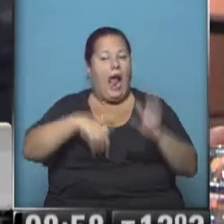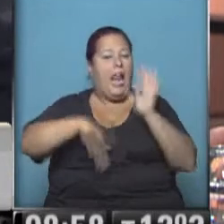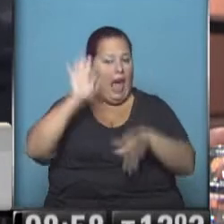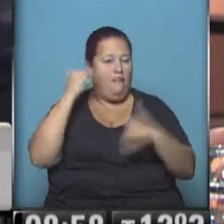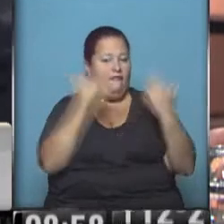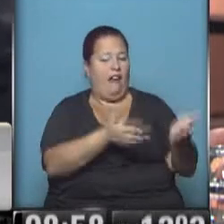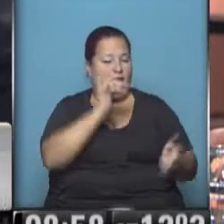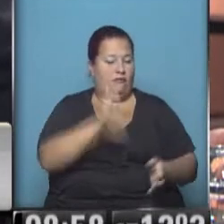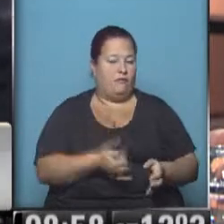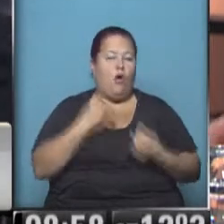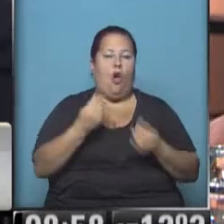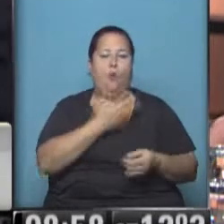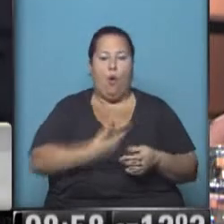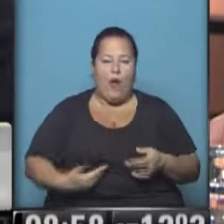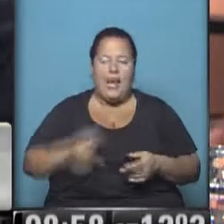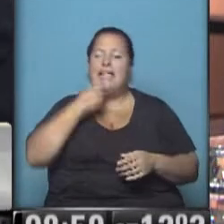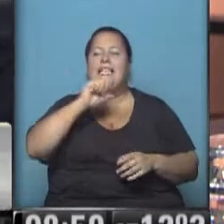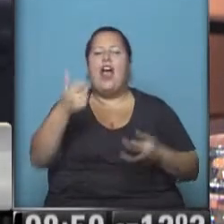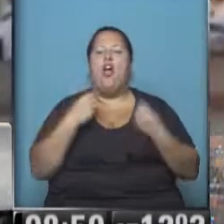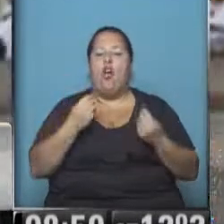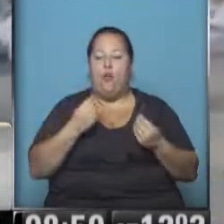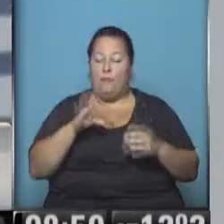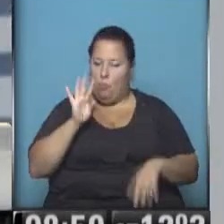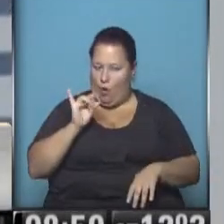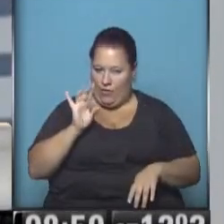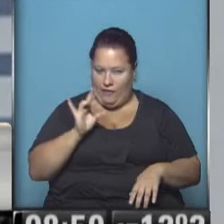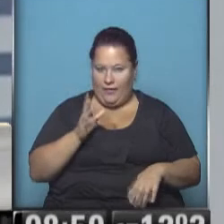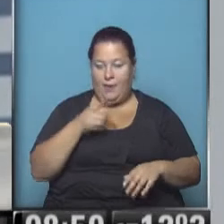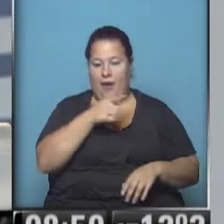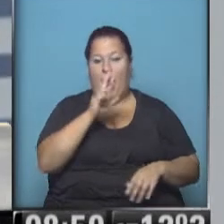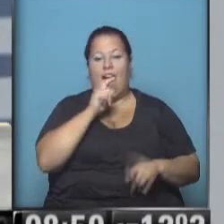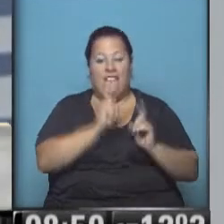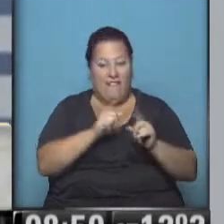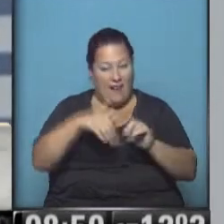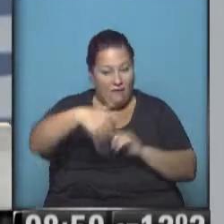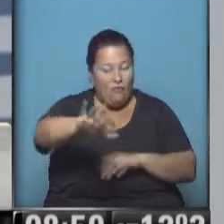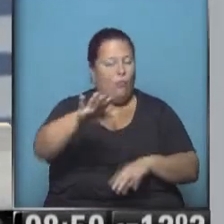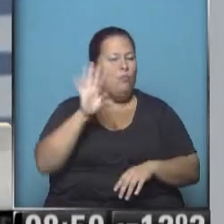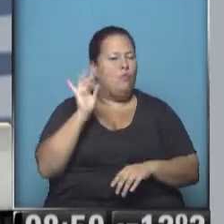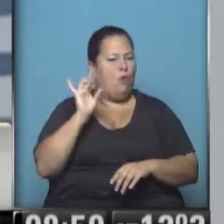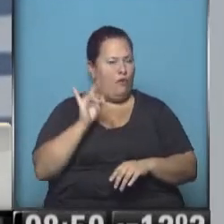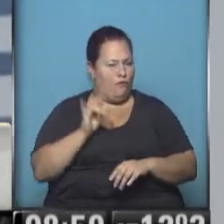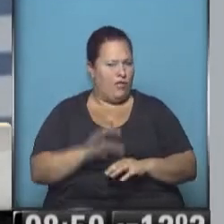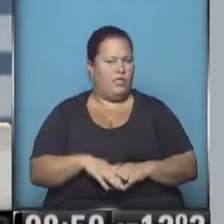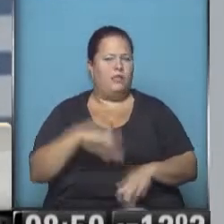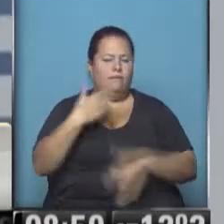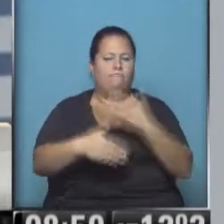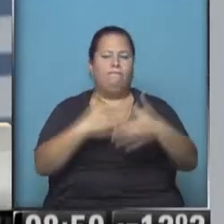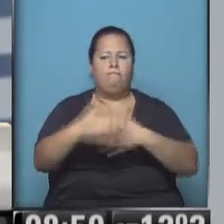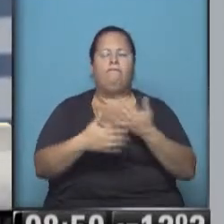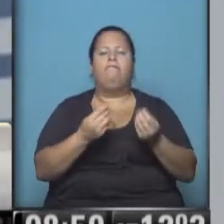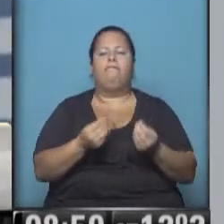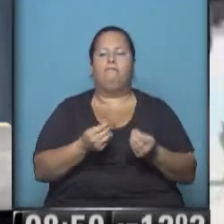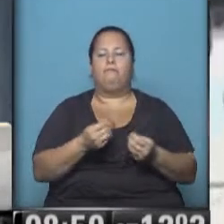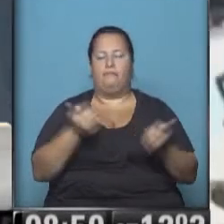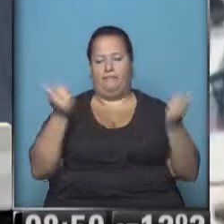mayoría de los votos. ¿Cómo gobierna Blatter? Por más que gane. Dificilísimo, dificilísimo para Blatter seguir de aquí en adelante con procesos que seguramente